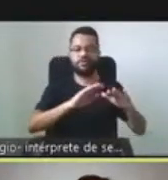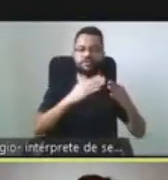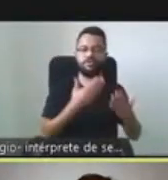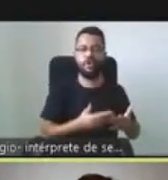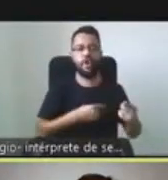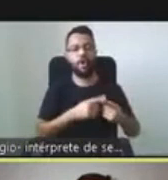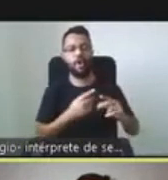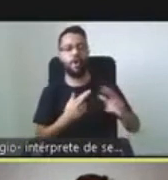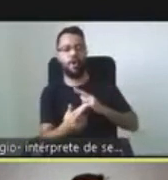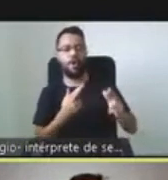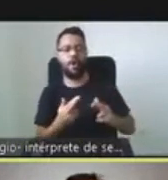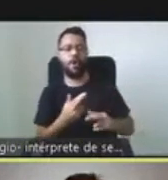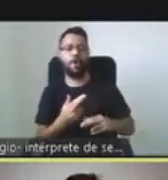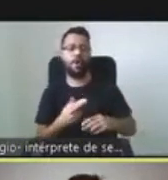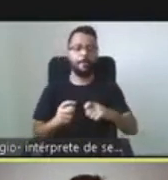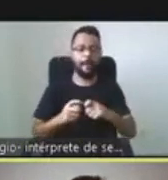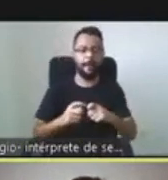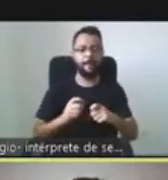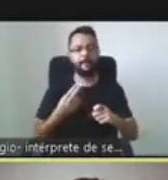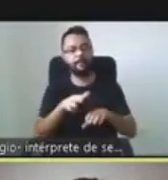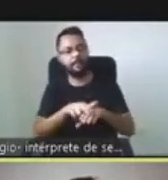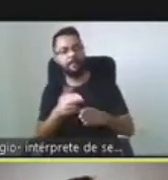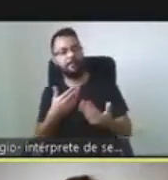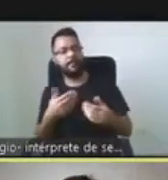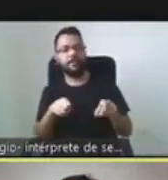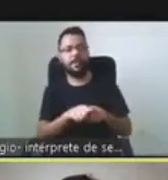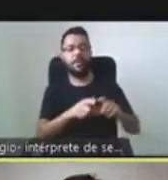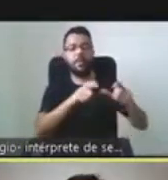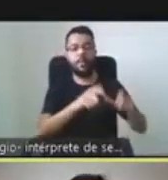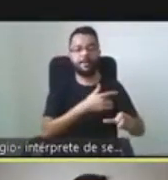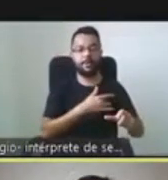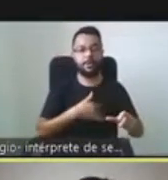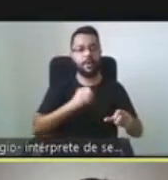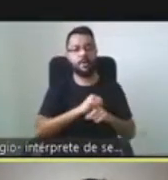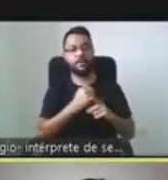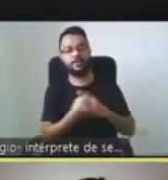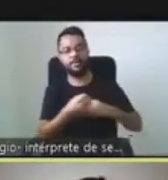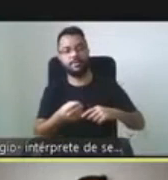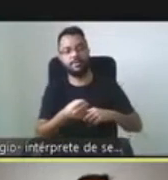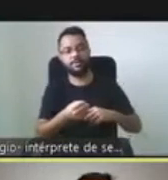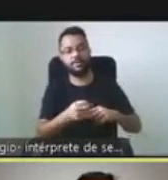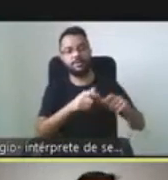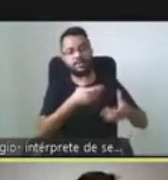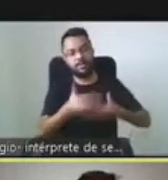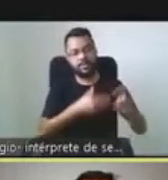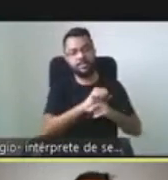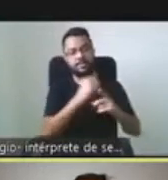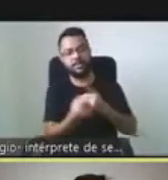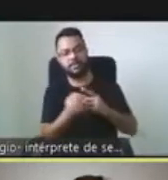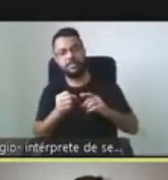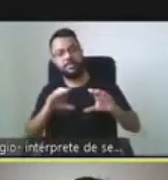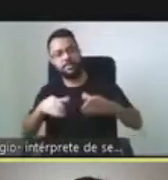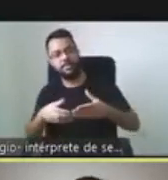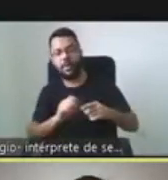profesionales de salud, en los centros de salud, en los servicios sociales y comunitarios, en su lugar de trabajo,